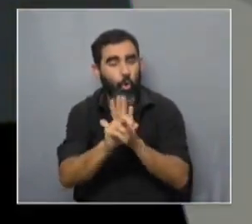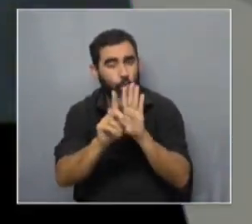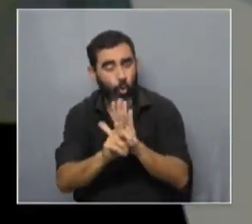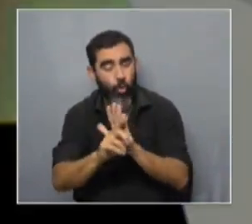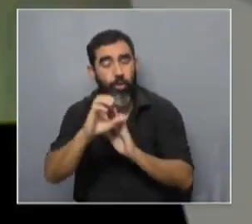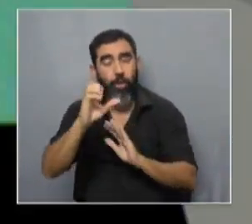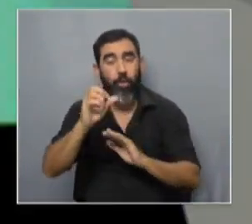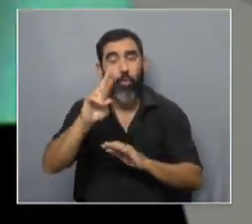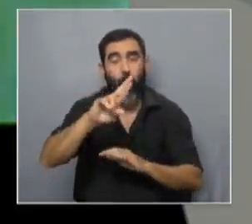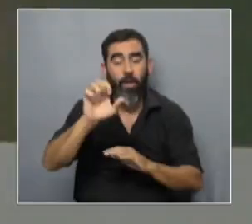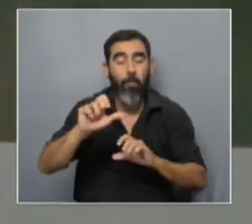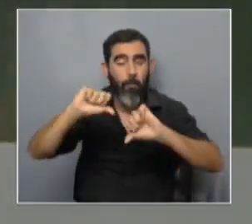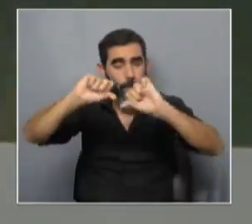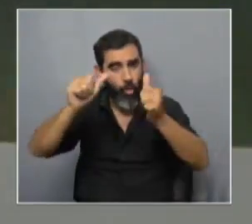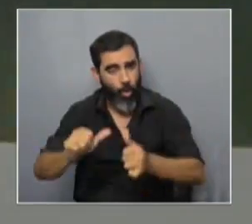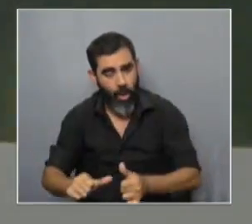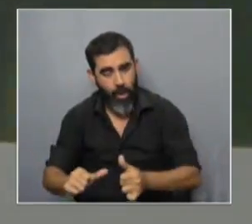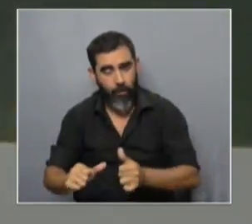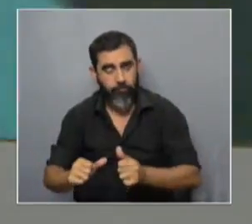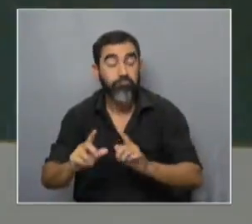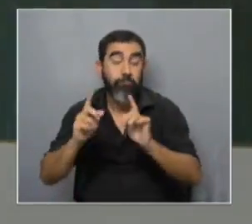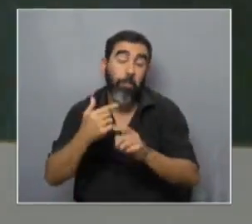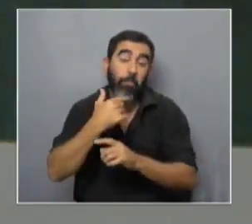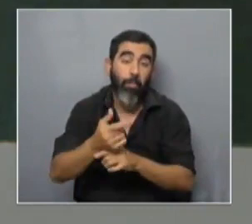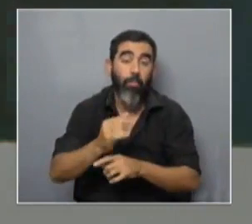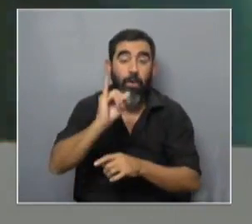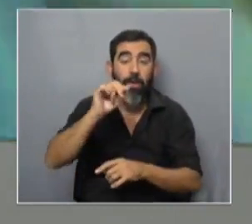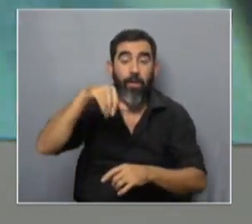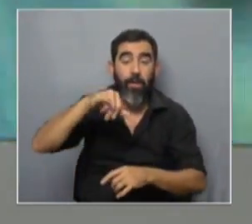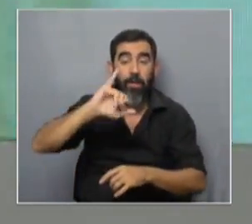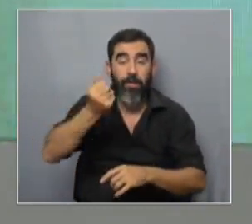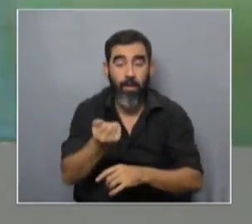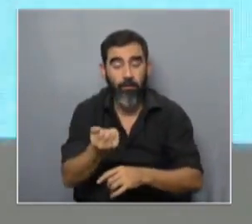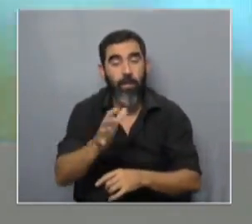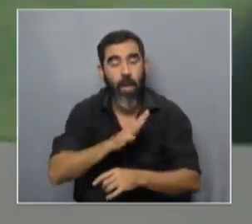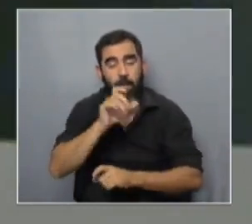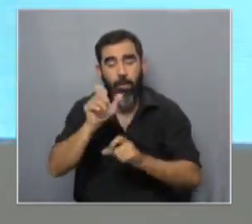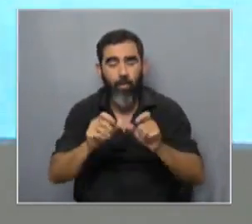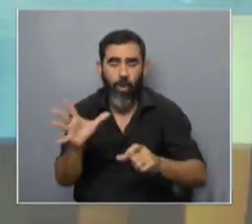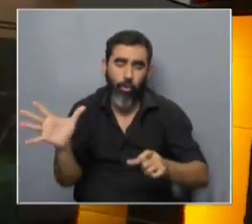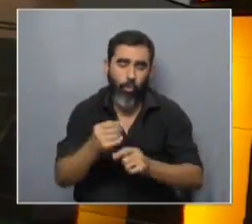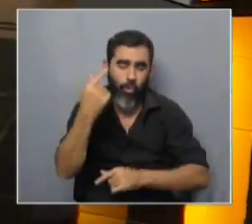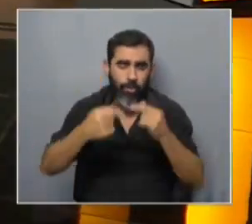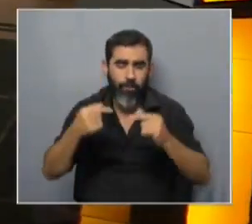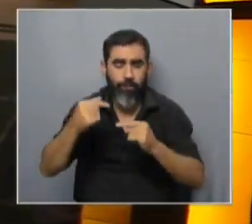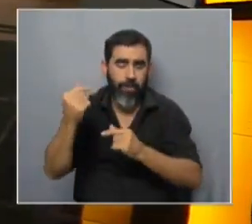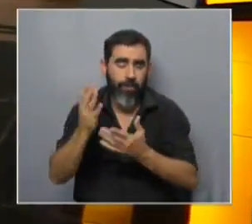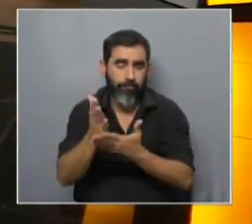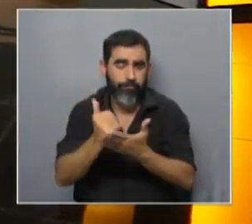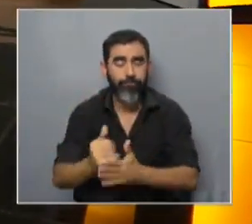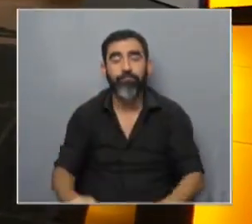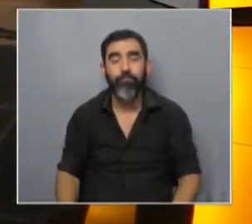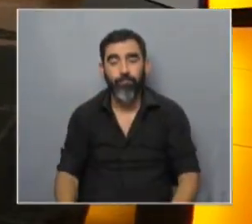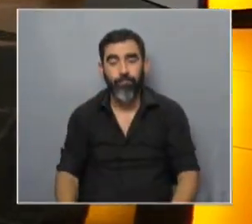cure en Maldonado y también por ejemplo en el Iña o sea que tenemos gente de todas las orientaciones